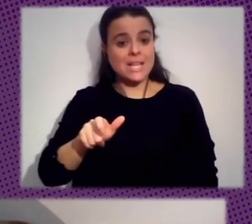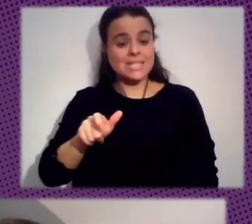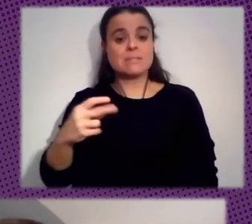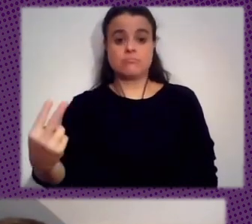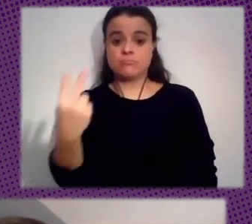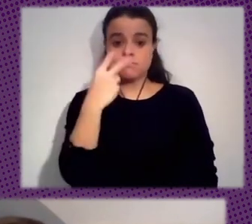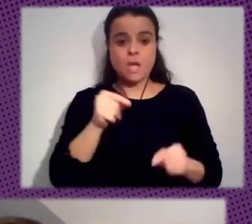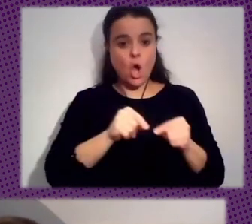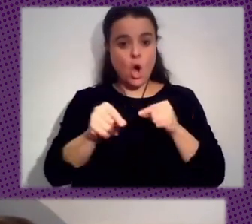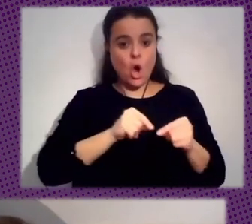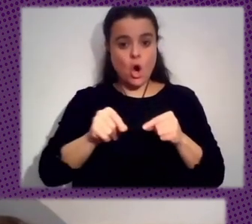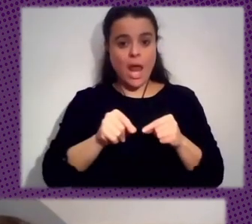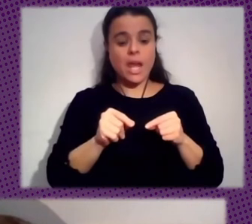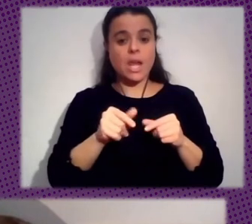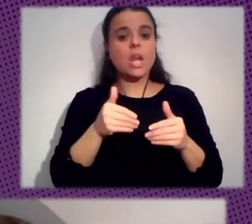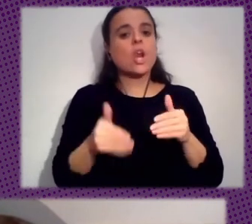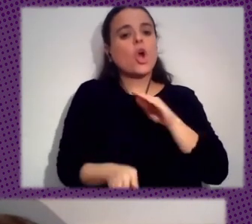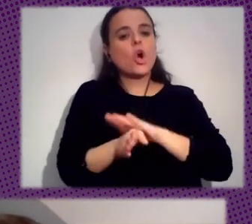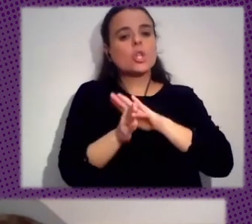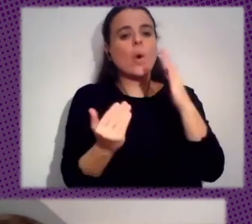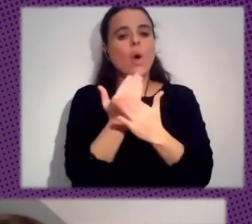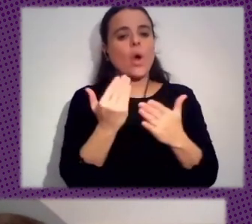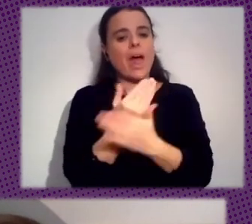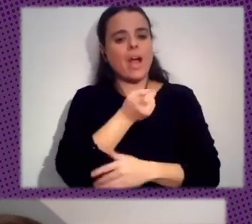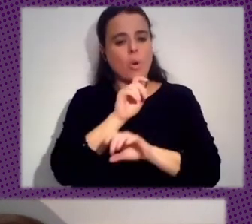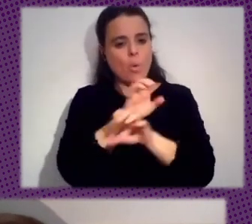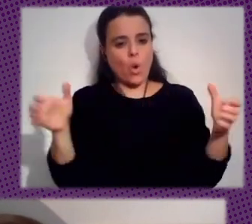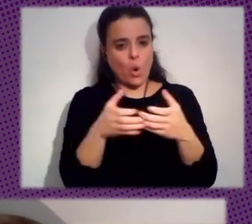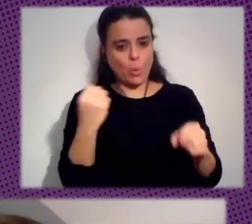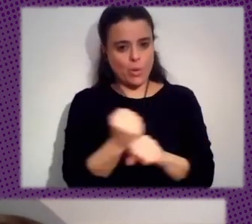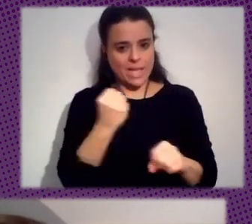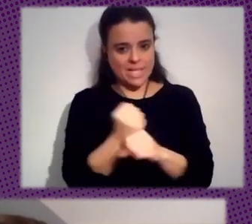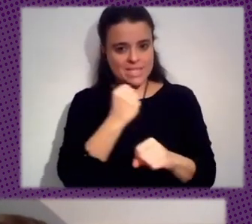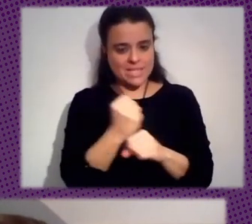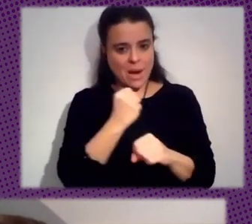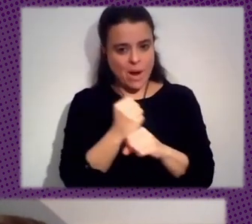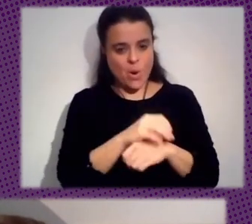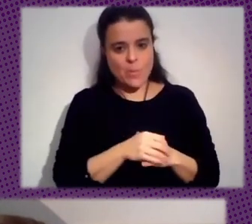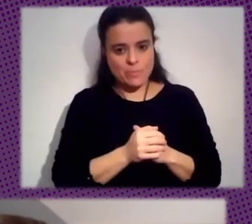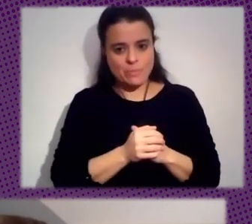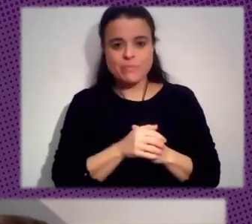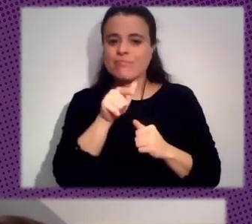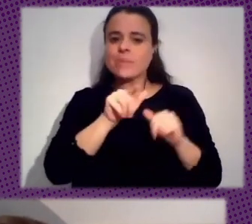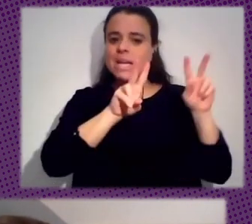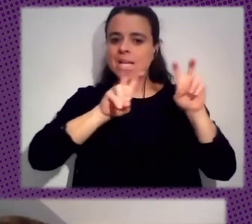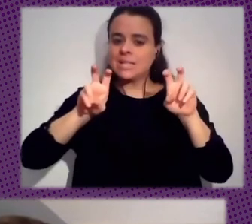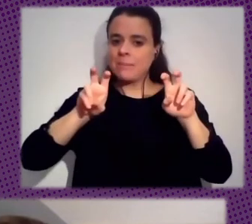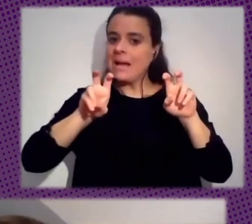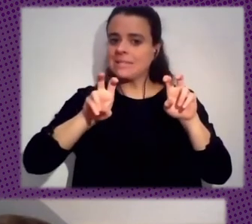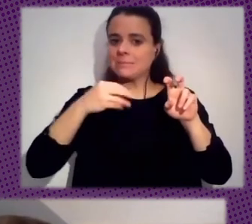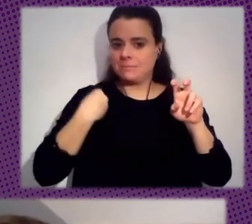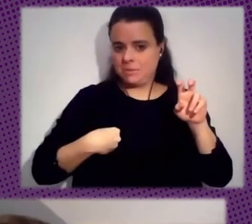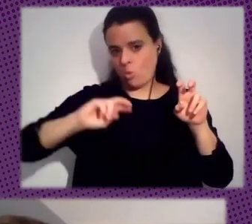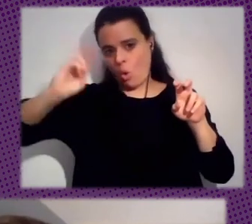Continuaremos Con Un grupo De Trabajo Que Va a Seguir Desarrollando Estas Cuestiones Y Otras De Nuevo